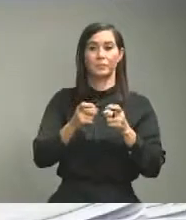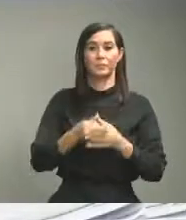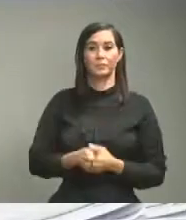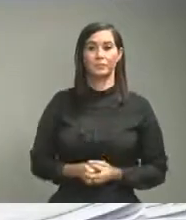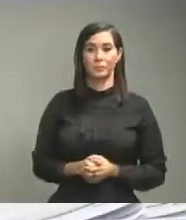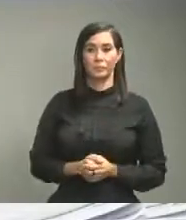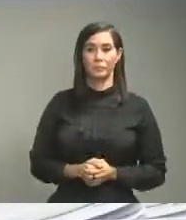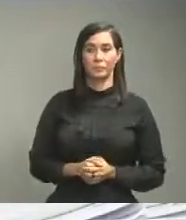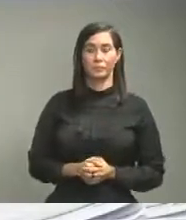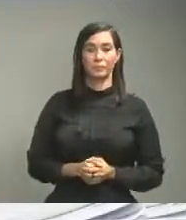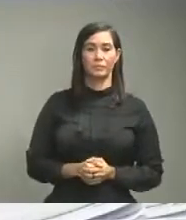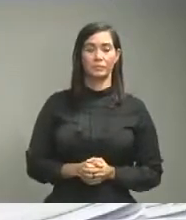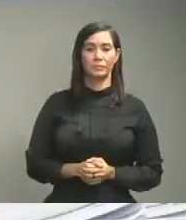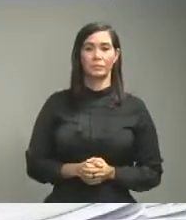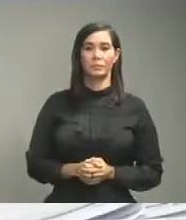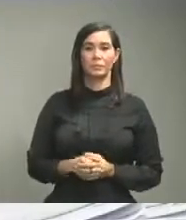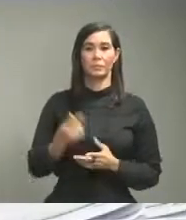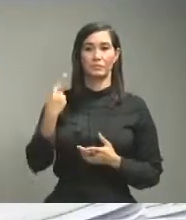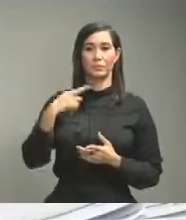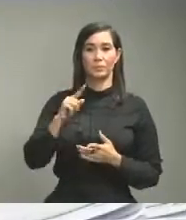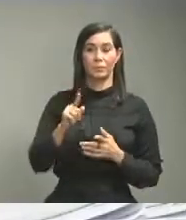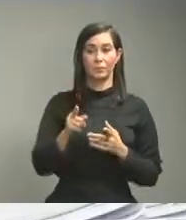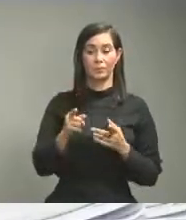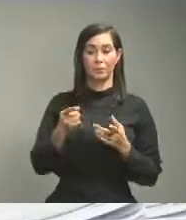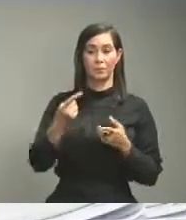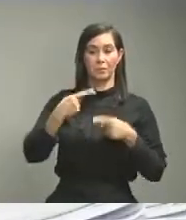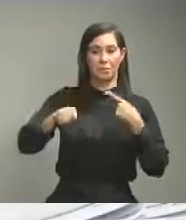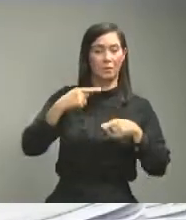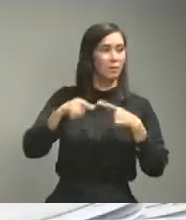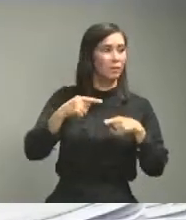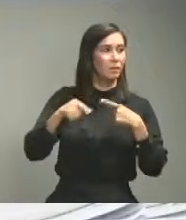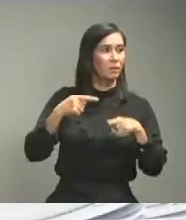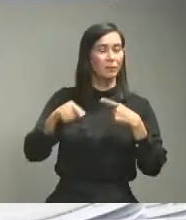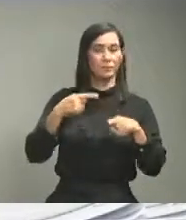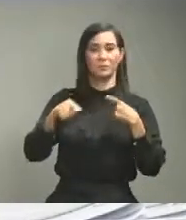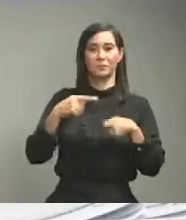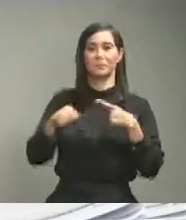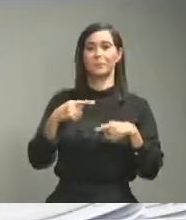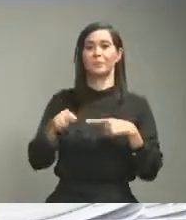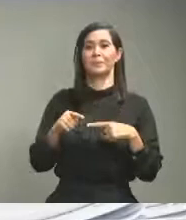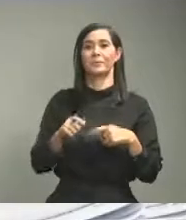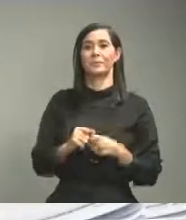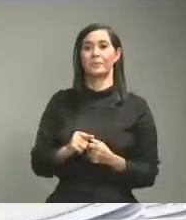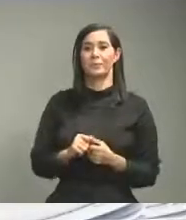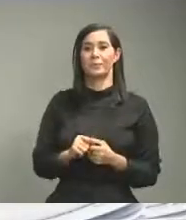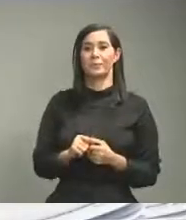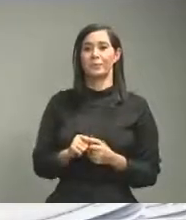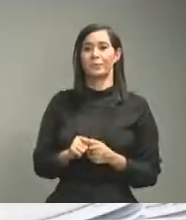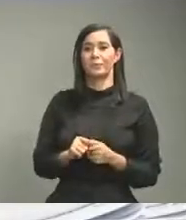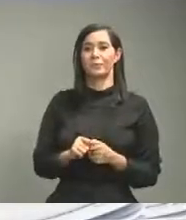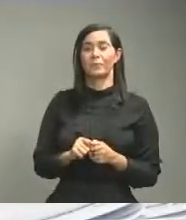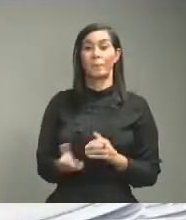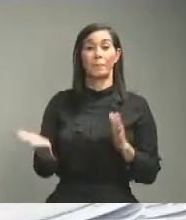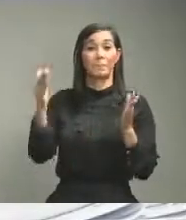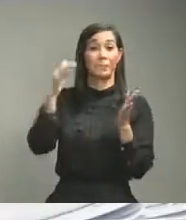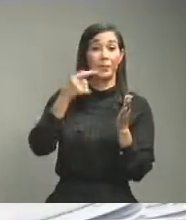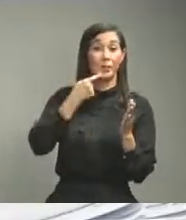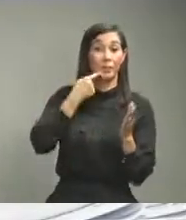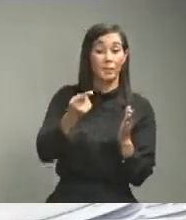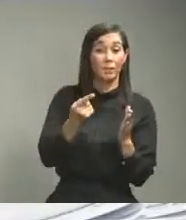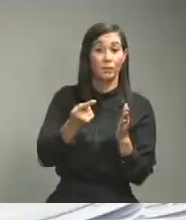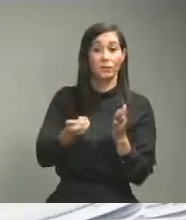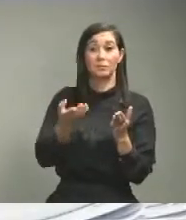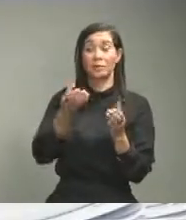no estamos para controversias repito es un es un